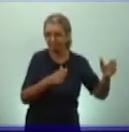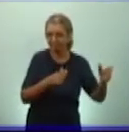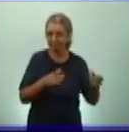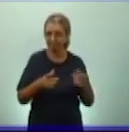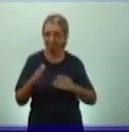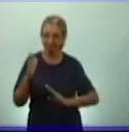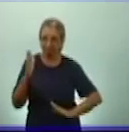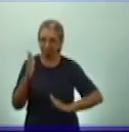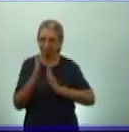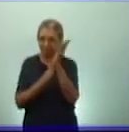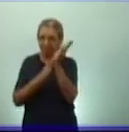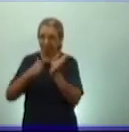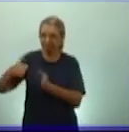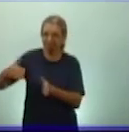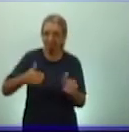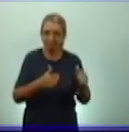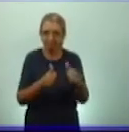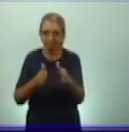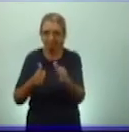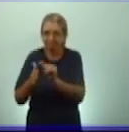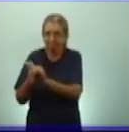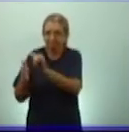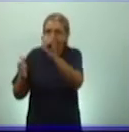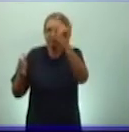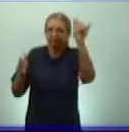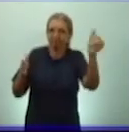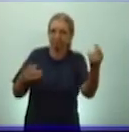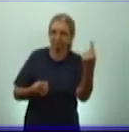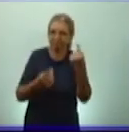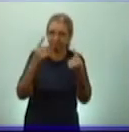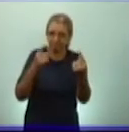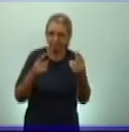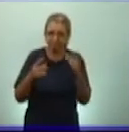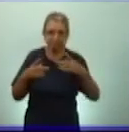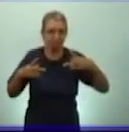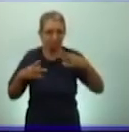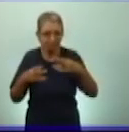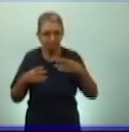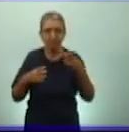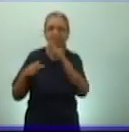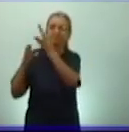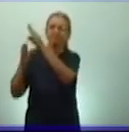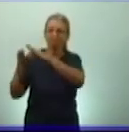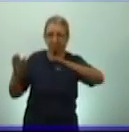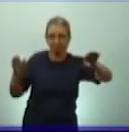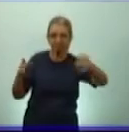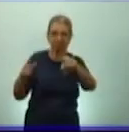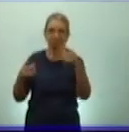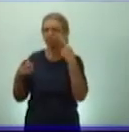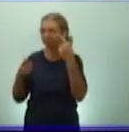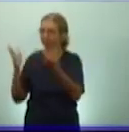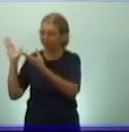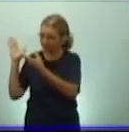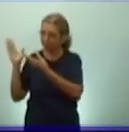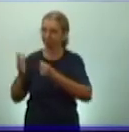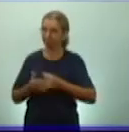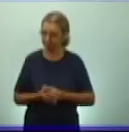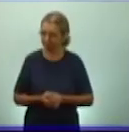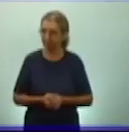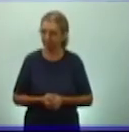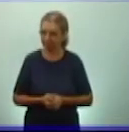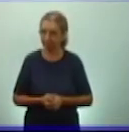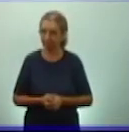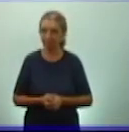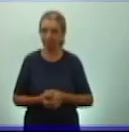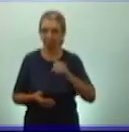desarrollaron caminos, incluso caminos extensos, y que les servían además para el desarrollo del comercio y también para como correo. Vieron ustedes el